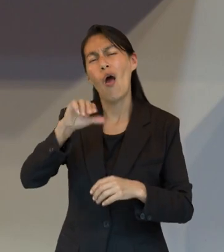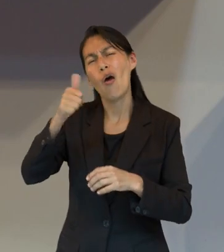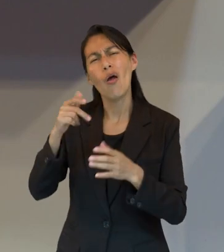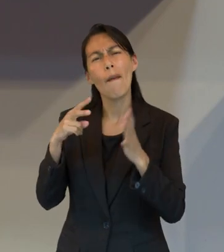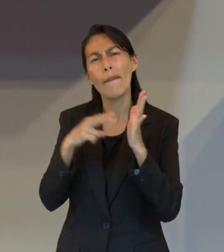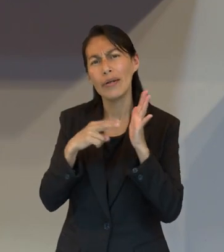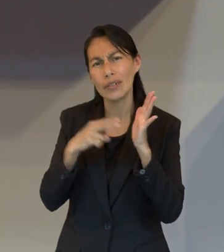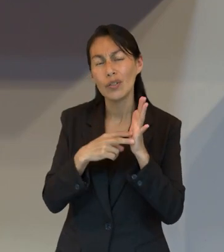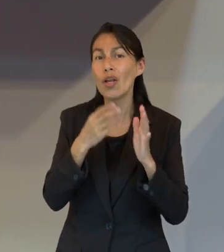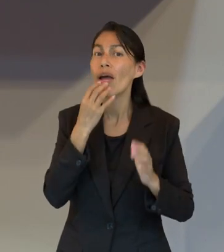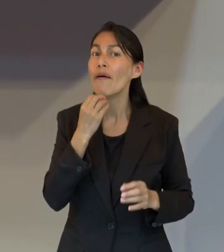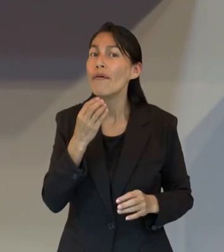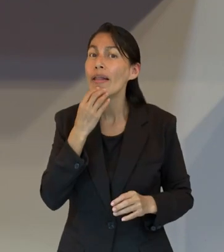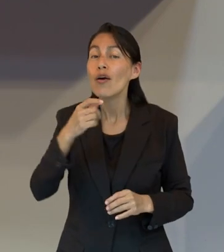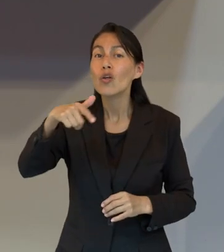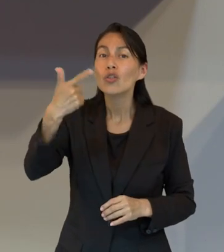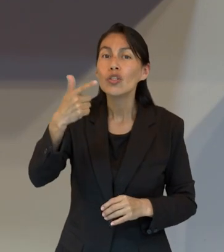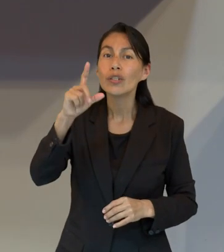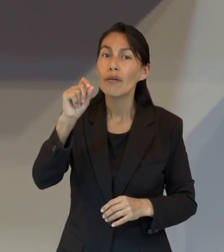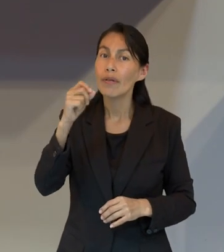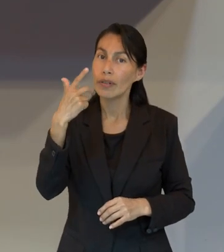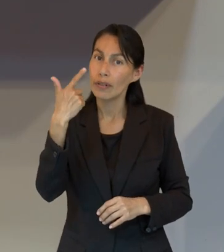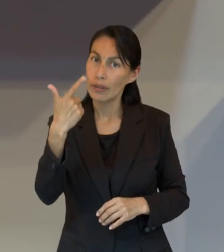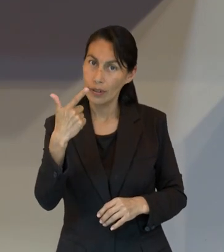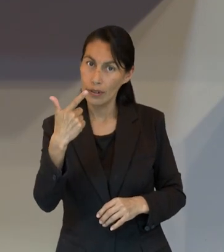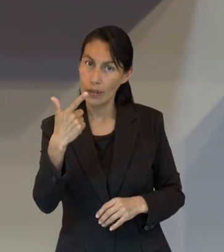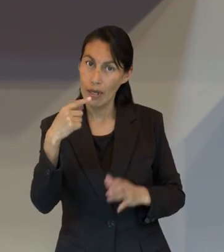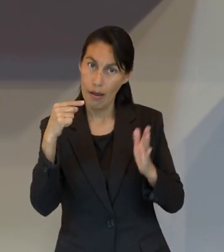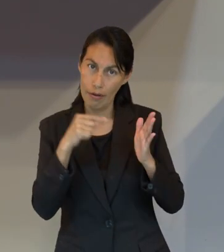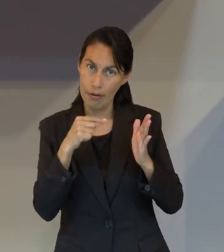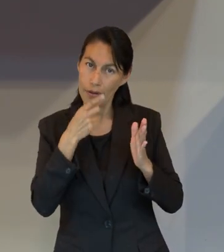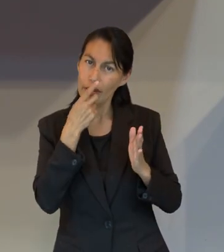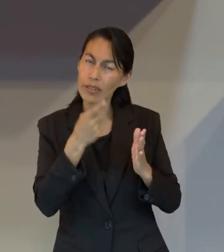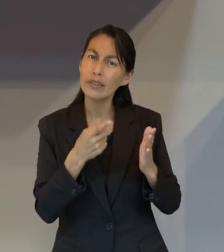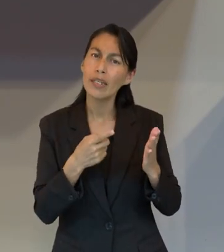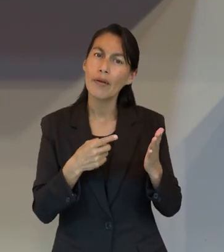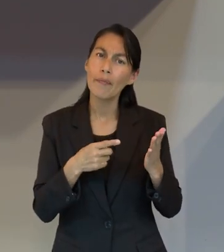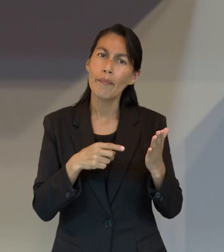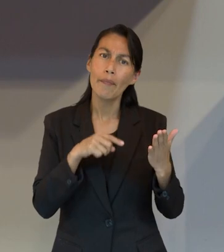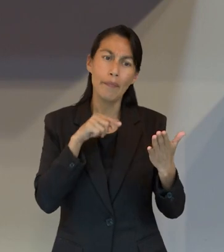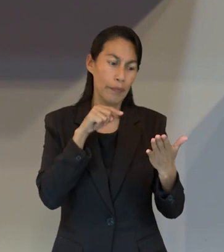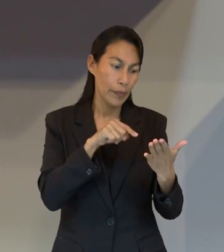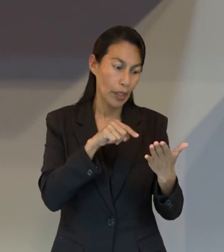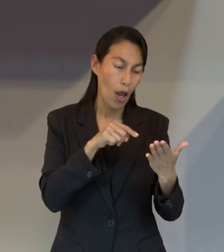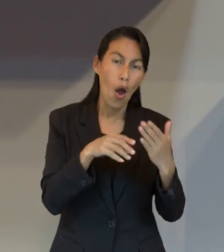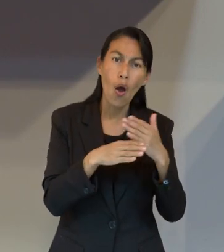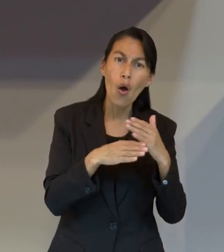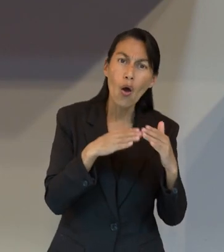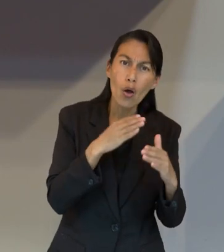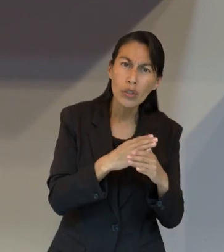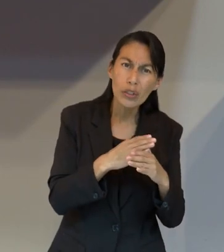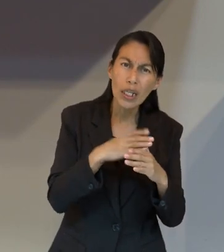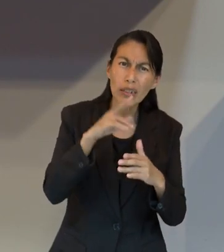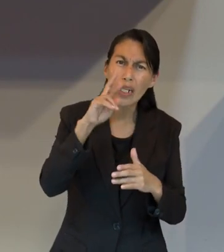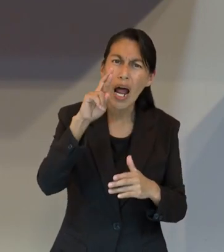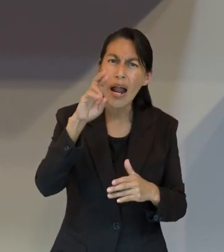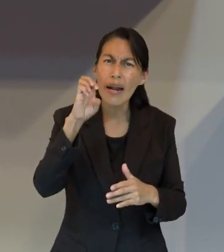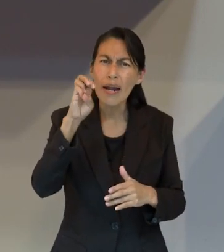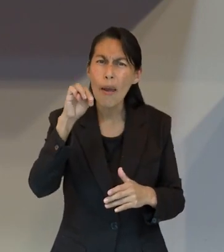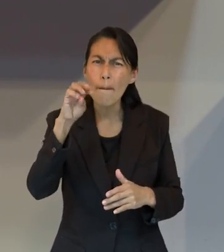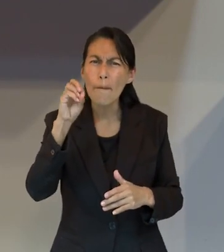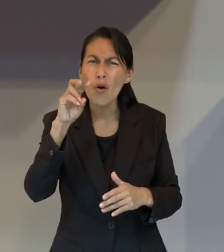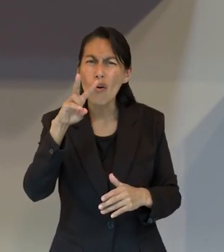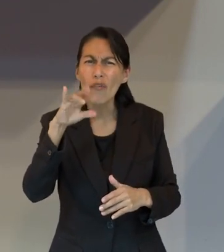un momento, que es Hebreos 12, 27, en el que encontramos algunas cosas que no serán removidas o